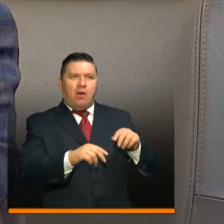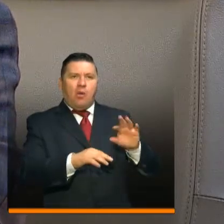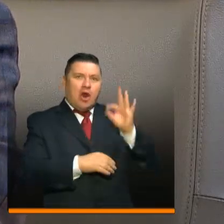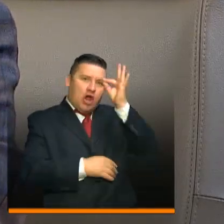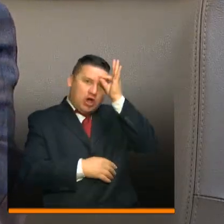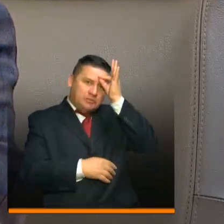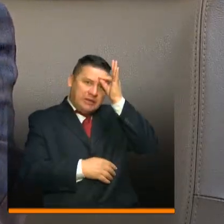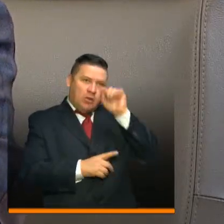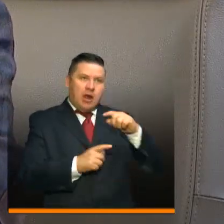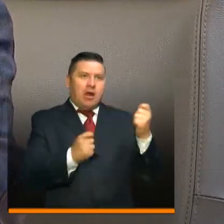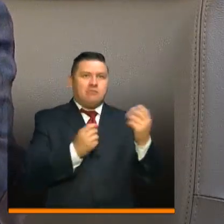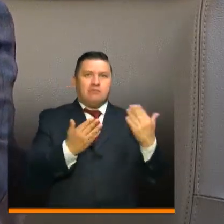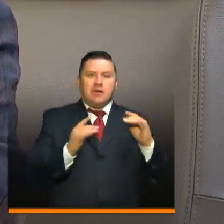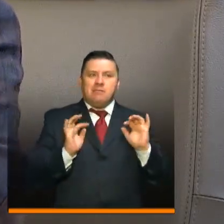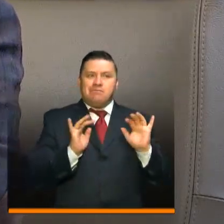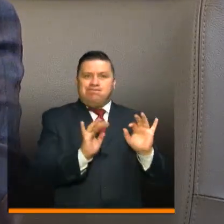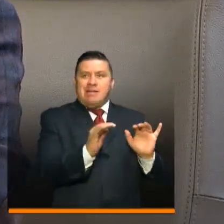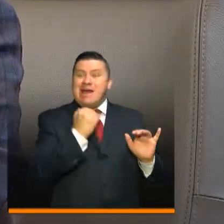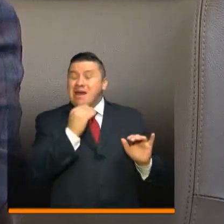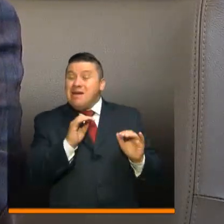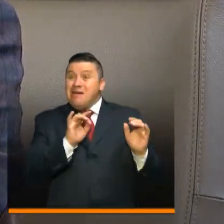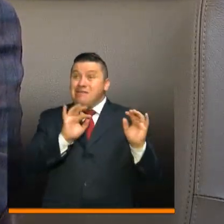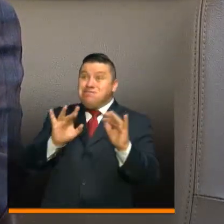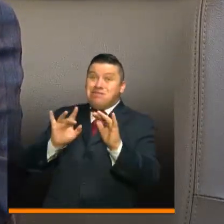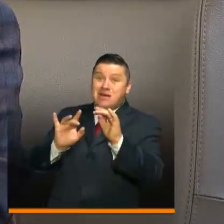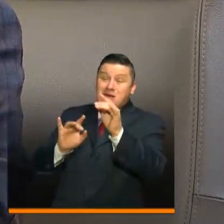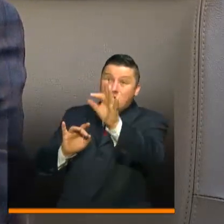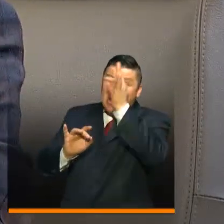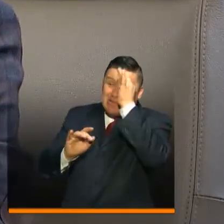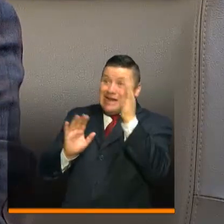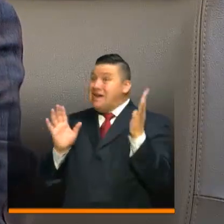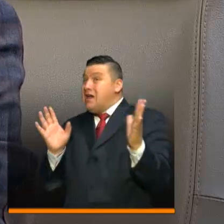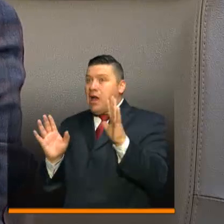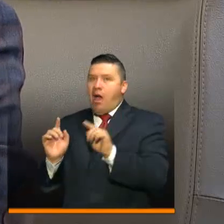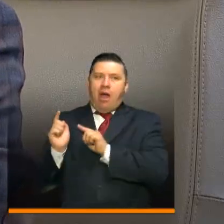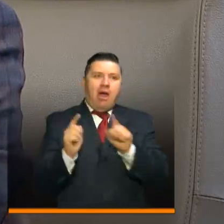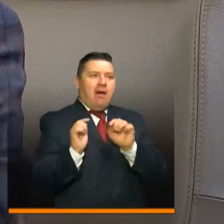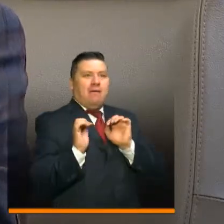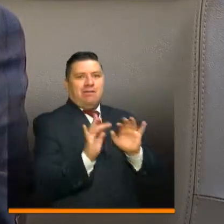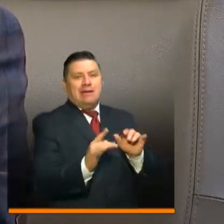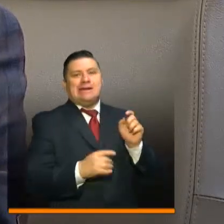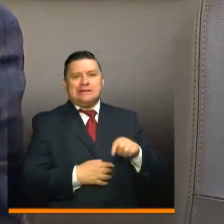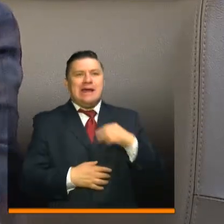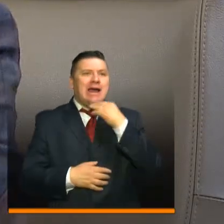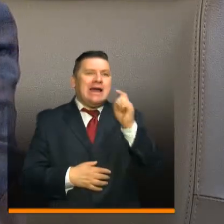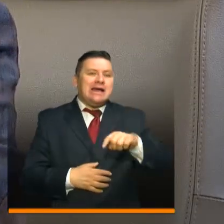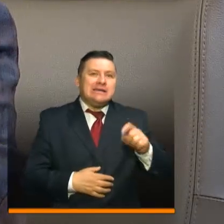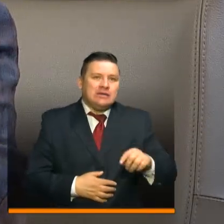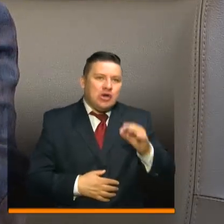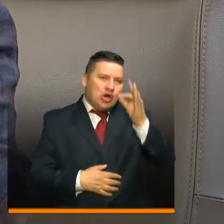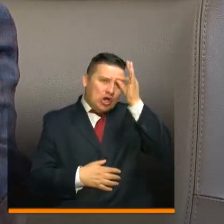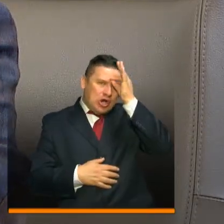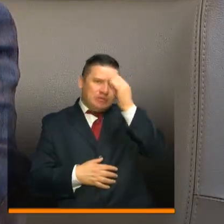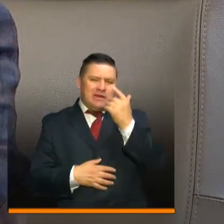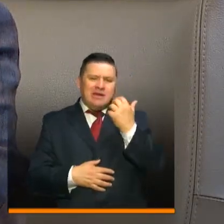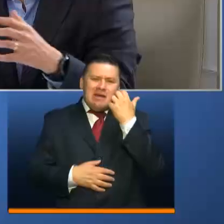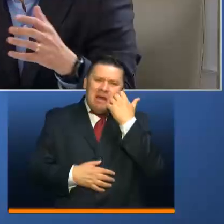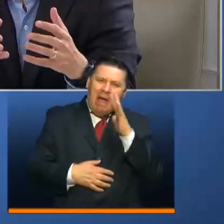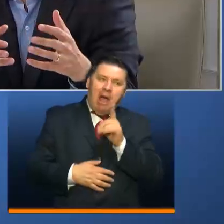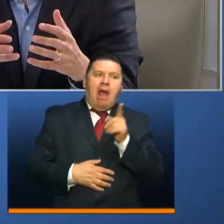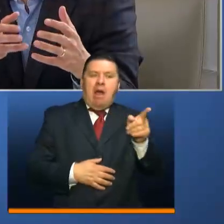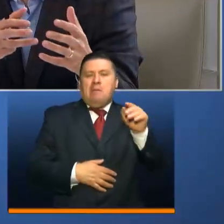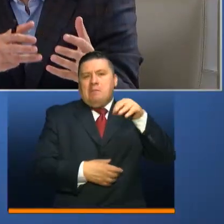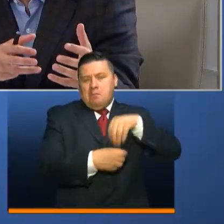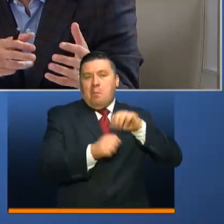hospital de campaña. La idea es poder contar con este recinto para gente que necesita hospitalización de baja complejidad.